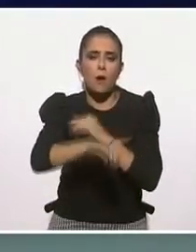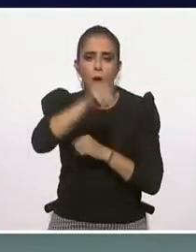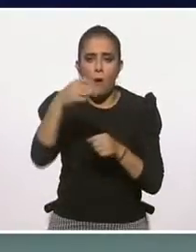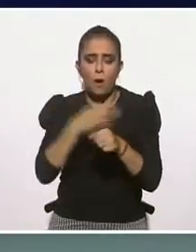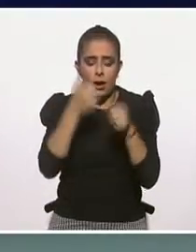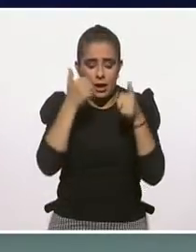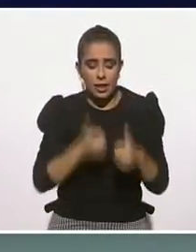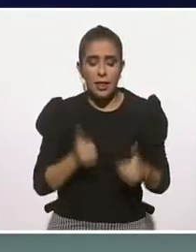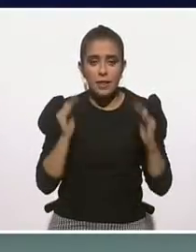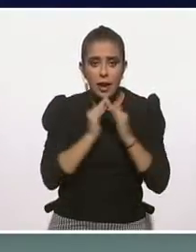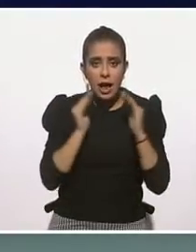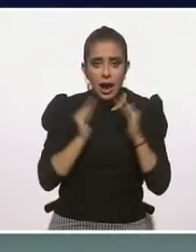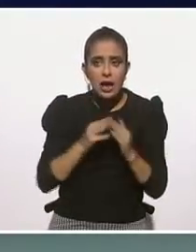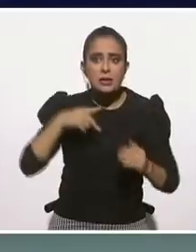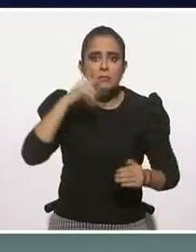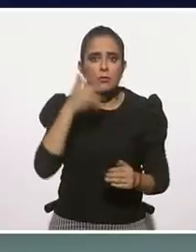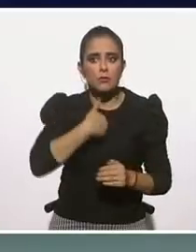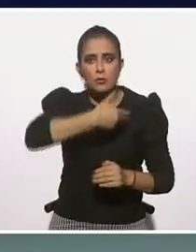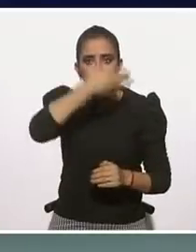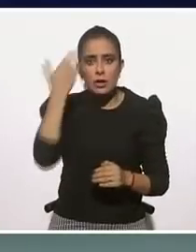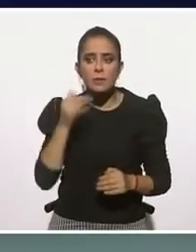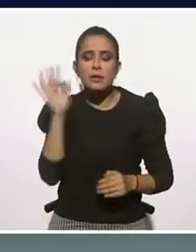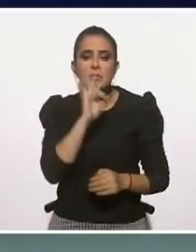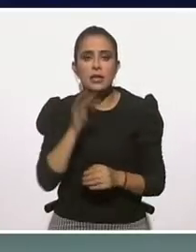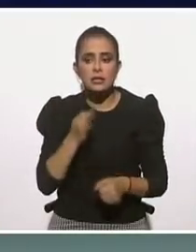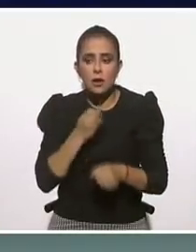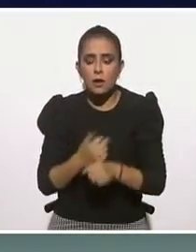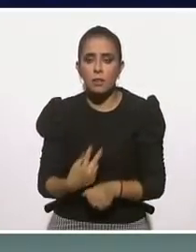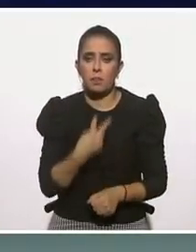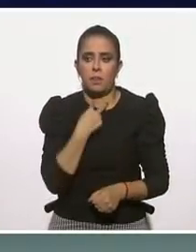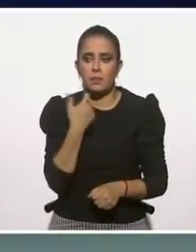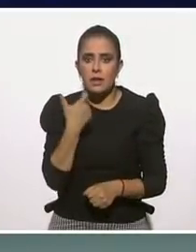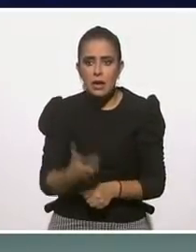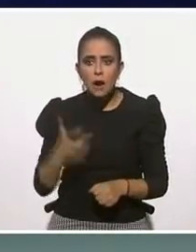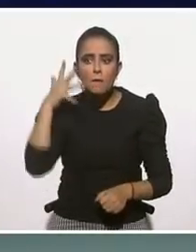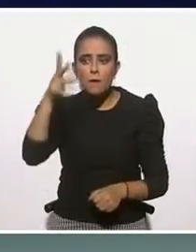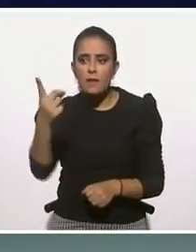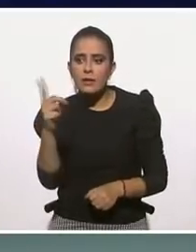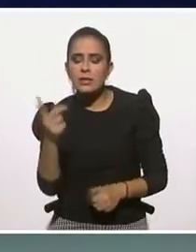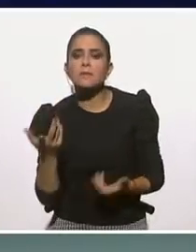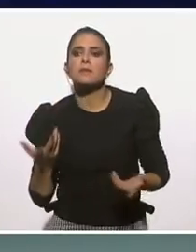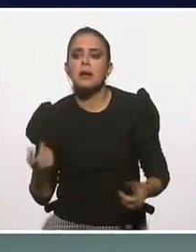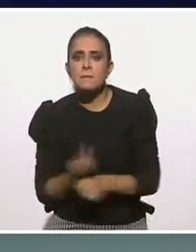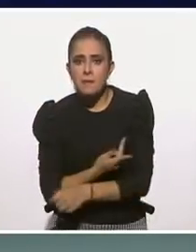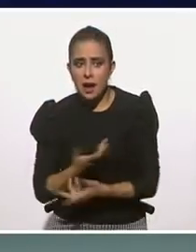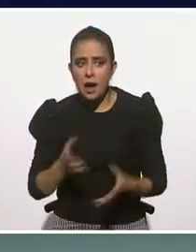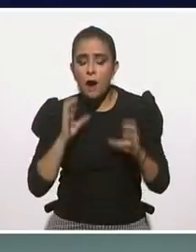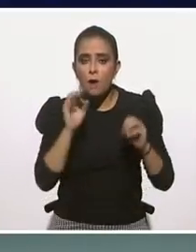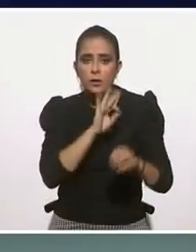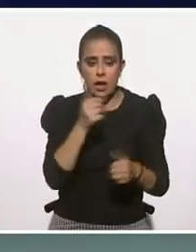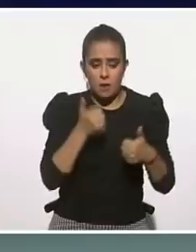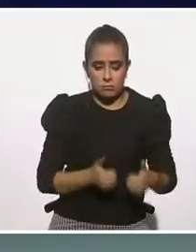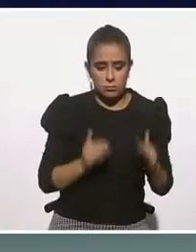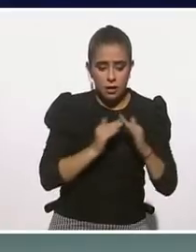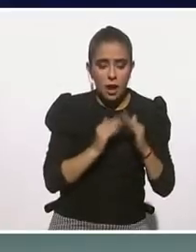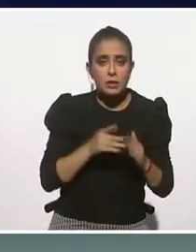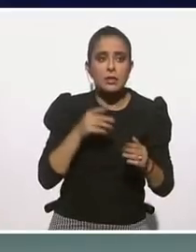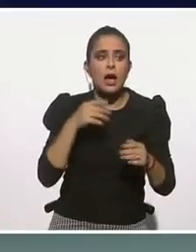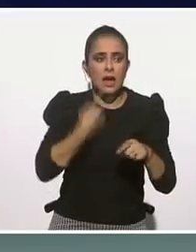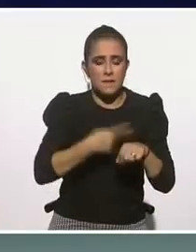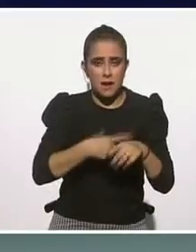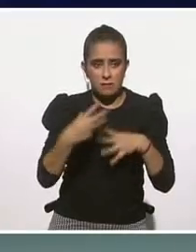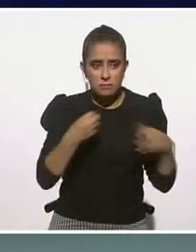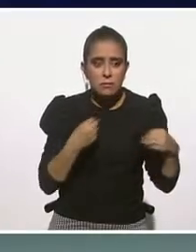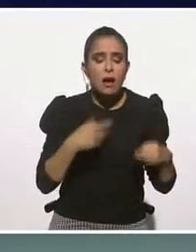y la realidad es que no sabemos si vamos a llegar con dinero al fin de año, no sabemos si papá va a continuar con el trabajo, no sabemos si voy a poder recuperar a los clientes,